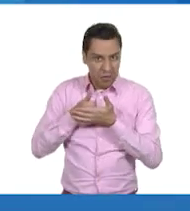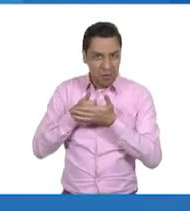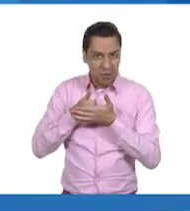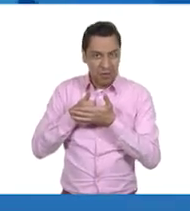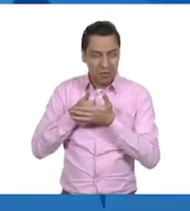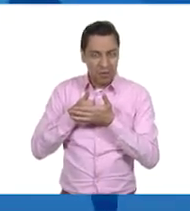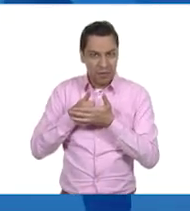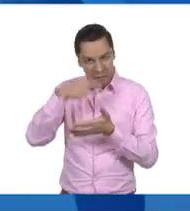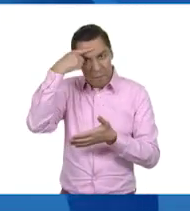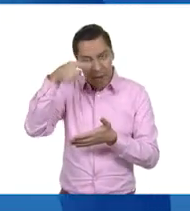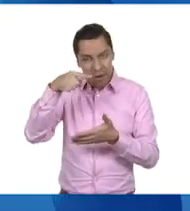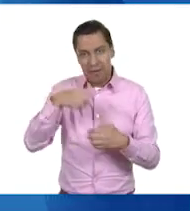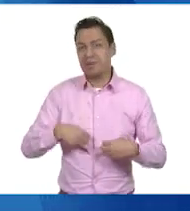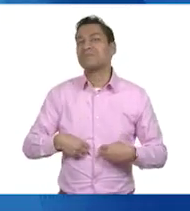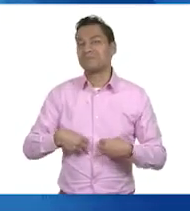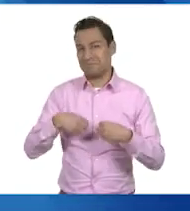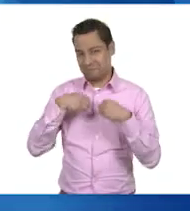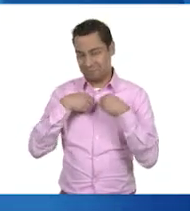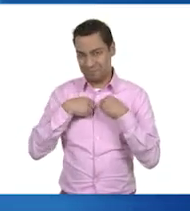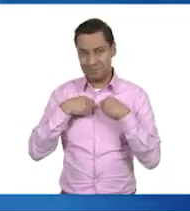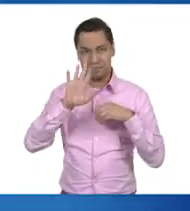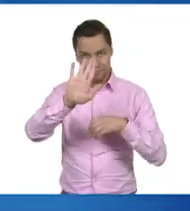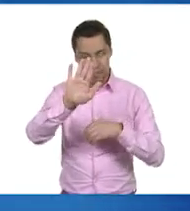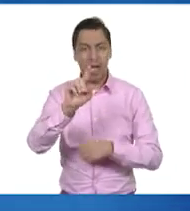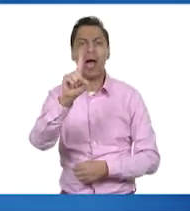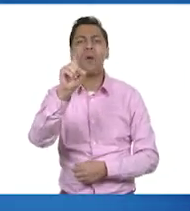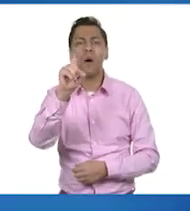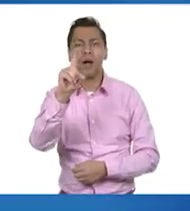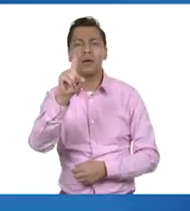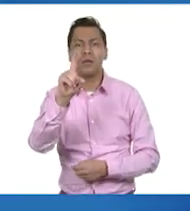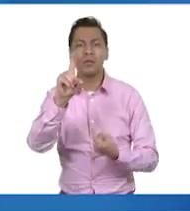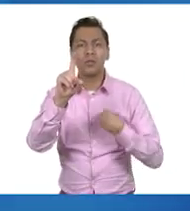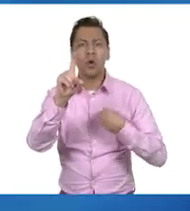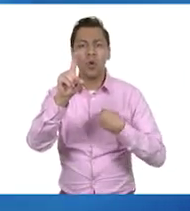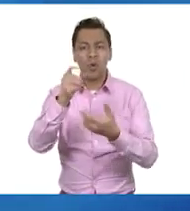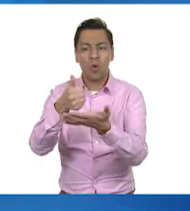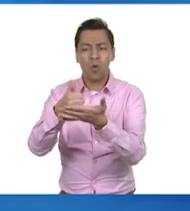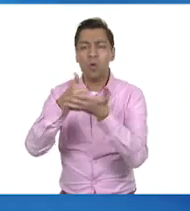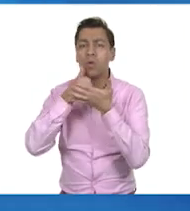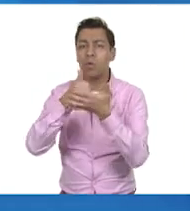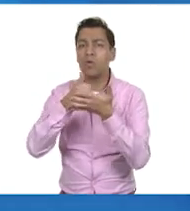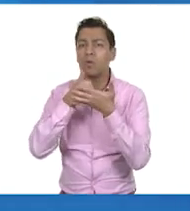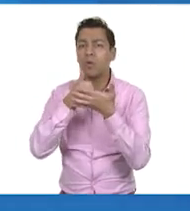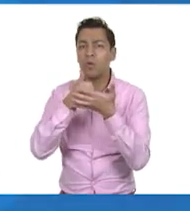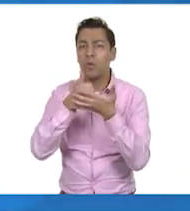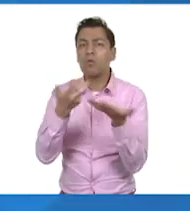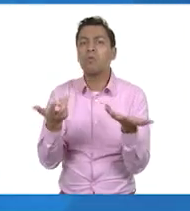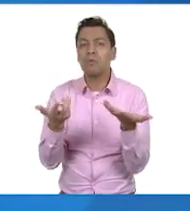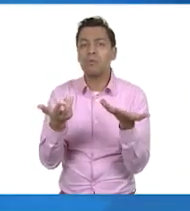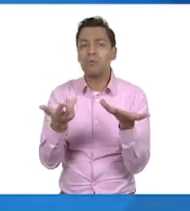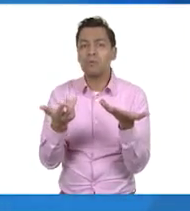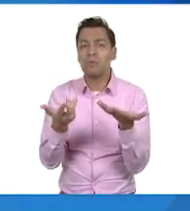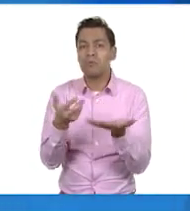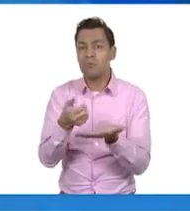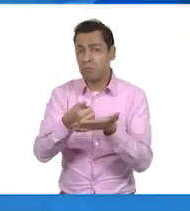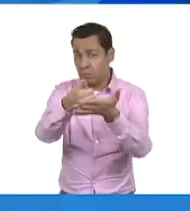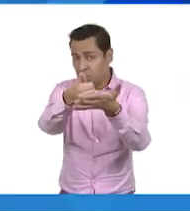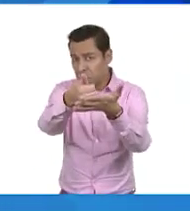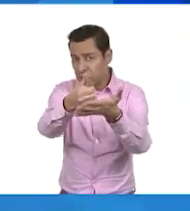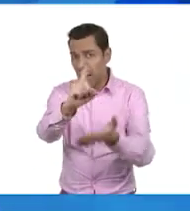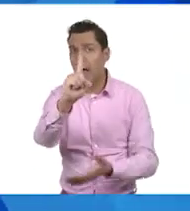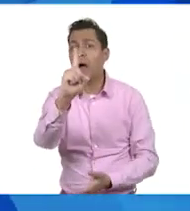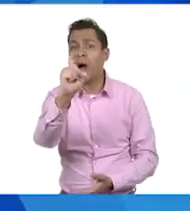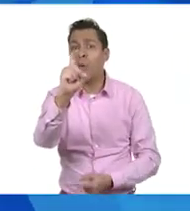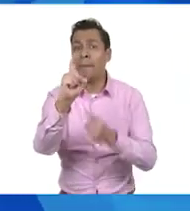del agua? Del agua. Mi recurso es el agua. ¿Qué puedo sacar del agua que cubra mis necesidades básicas? Ah,